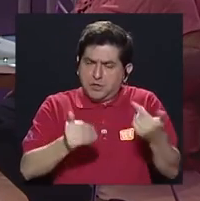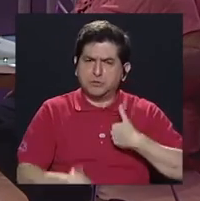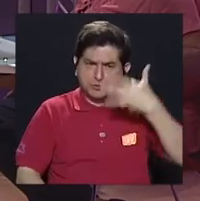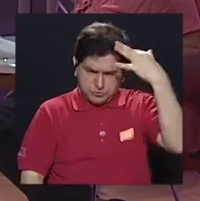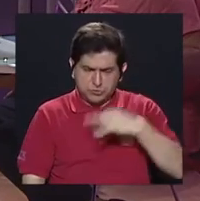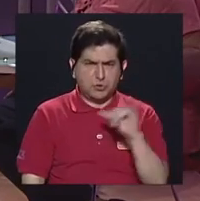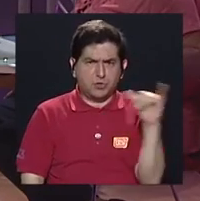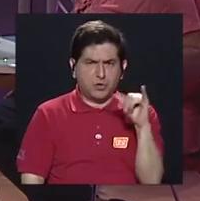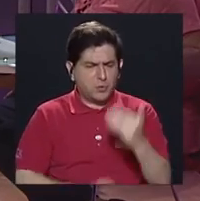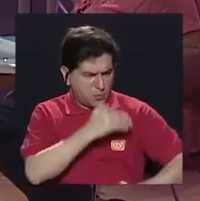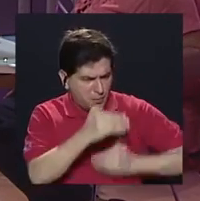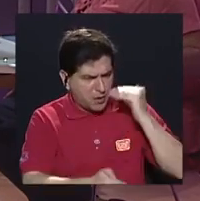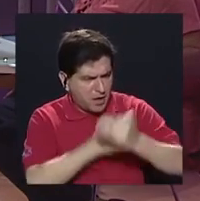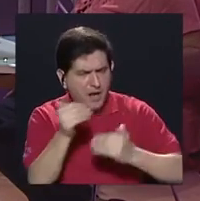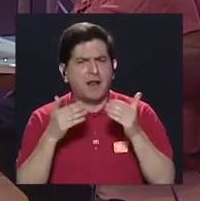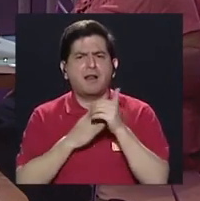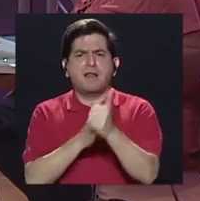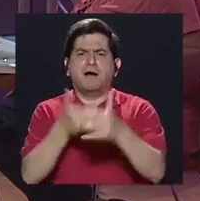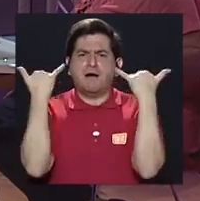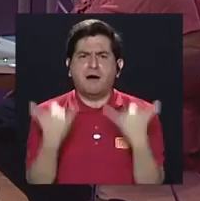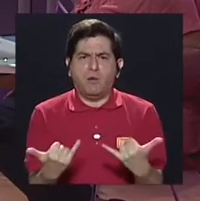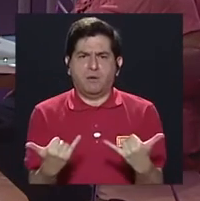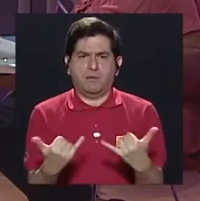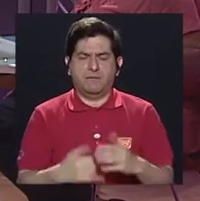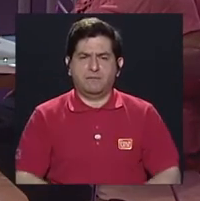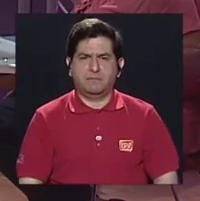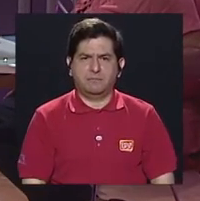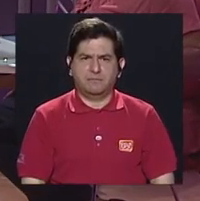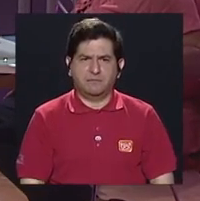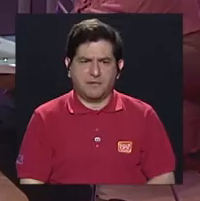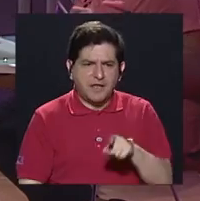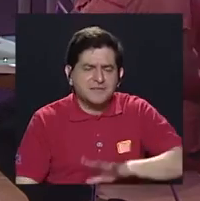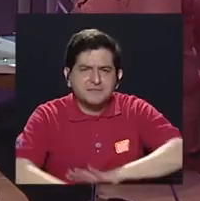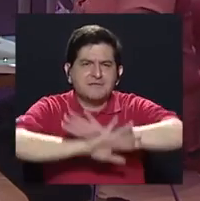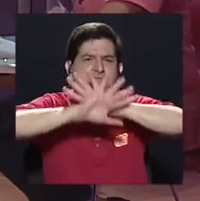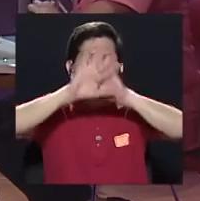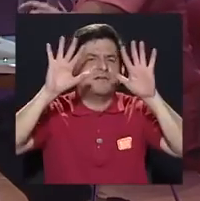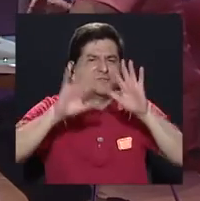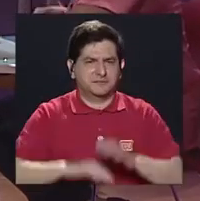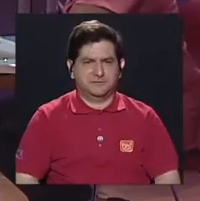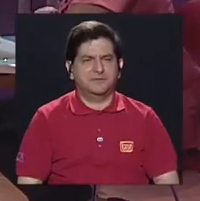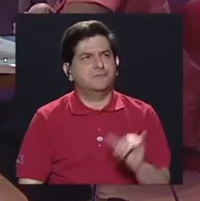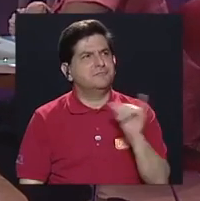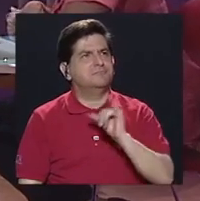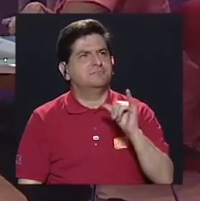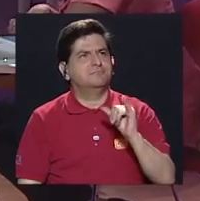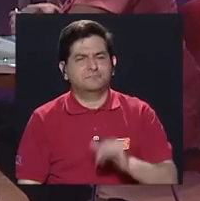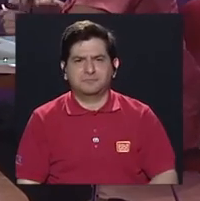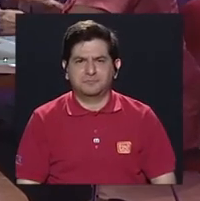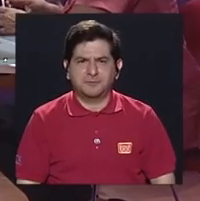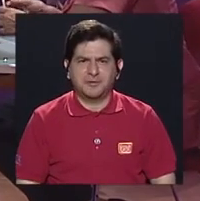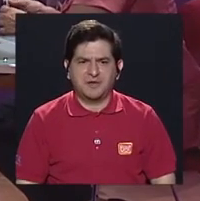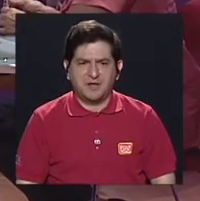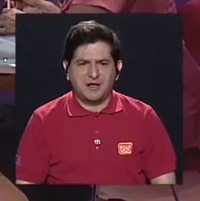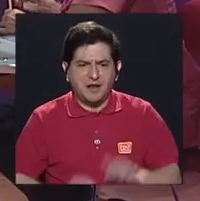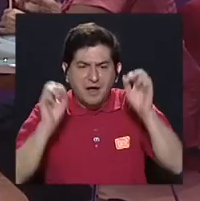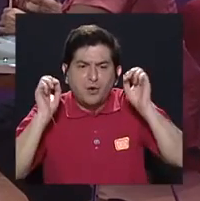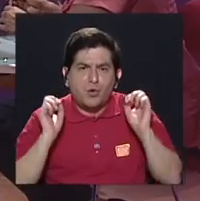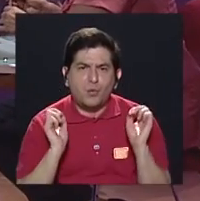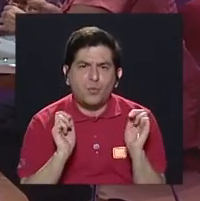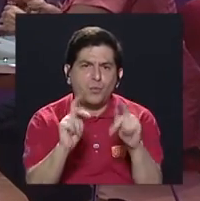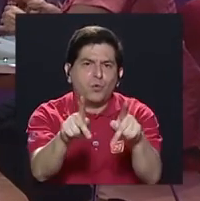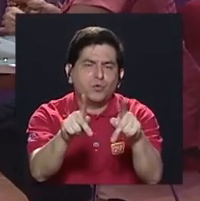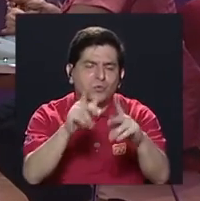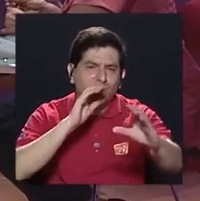que también eso es un proceso que estamos liderando. O sea, esa transparencia y esa posibilidad